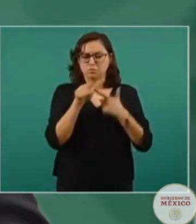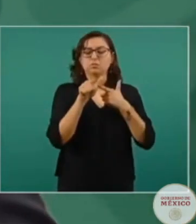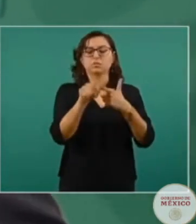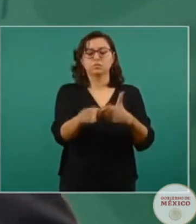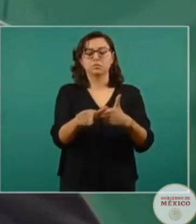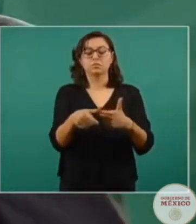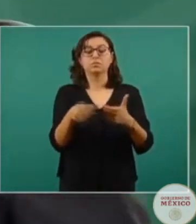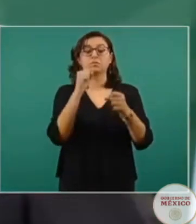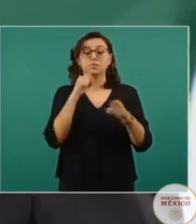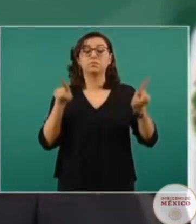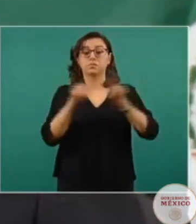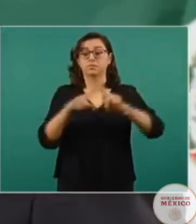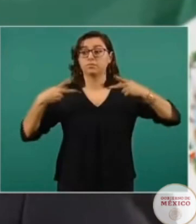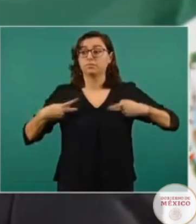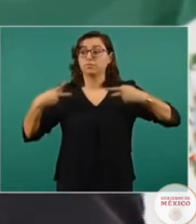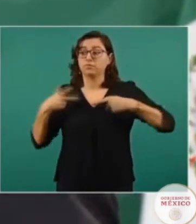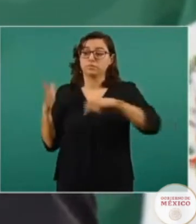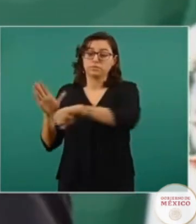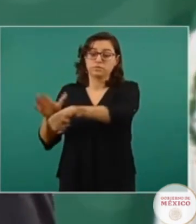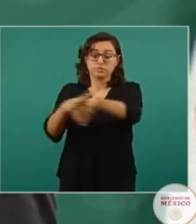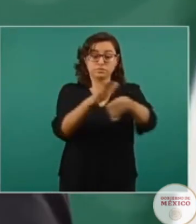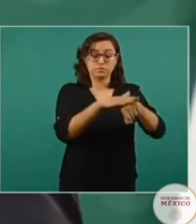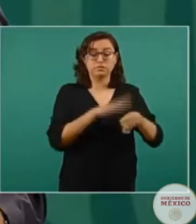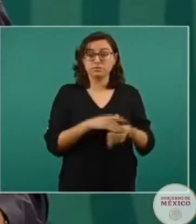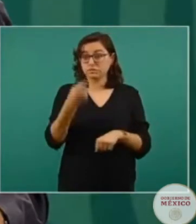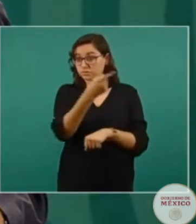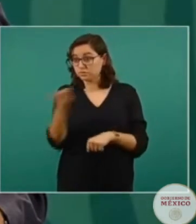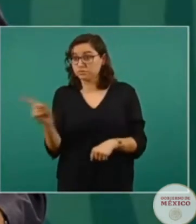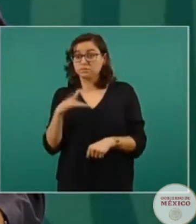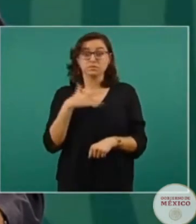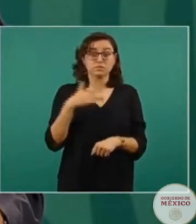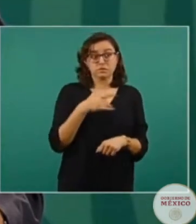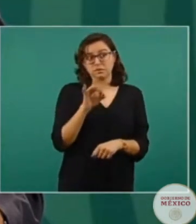de atemorizarnos, nosotros